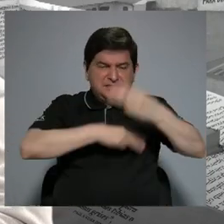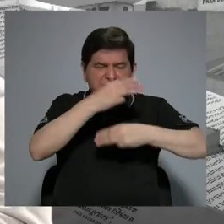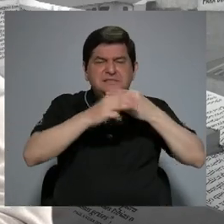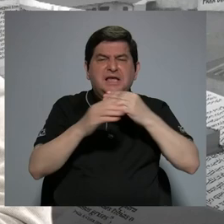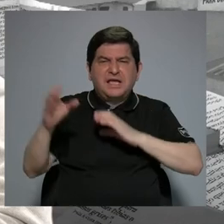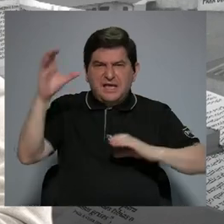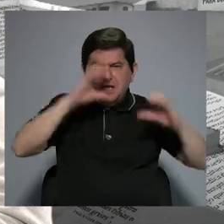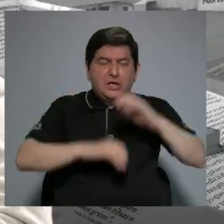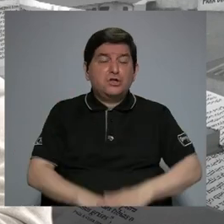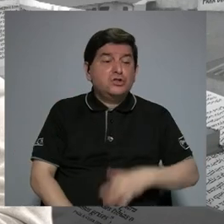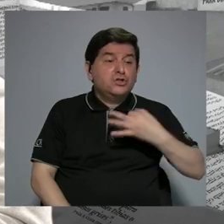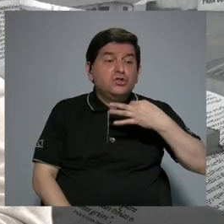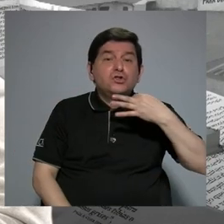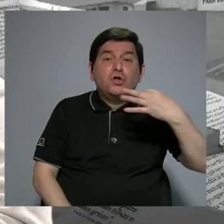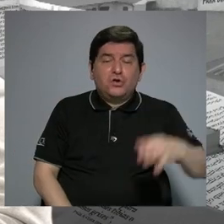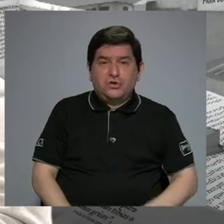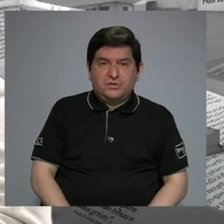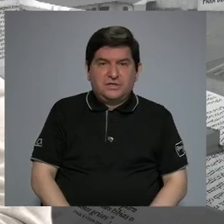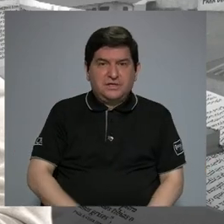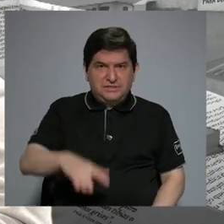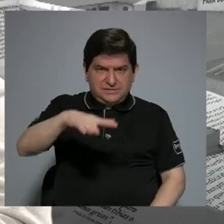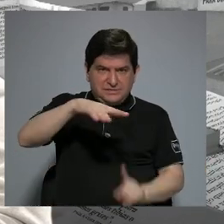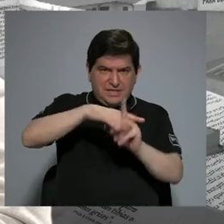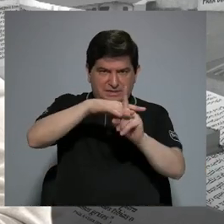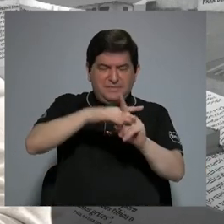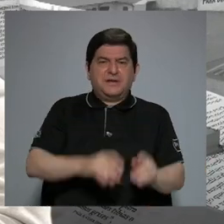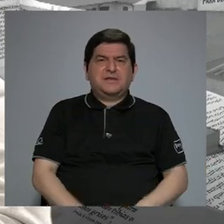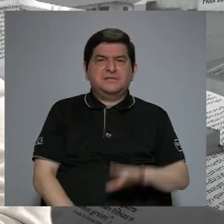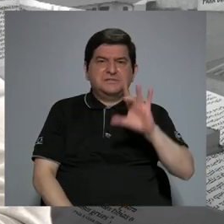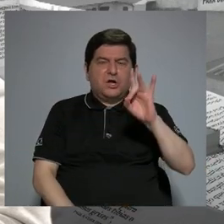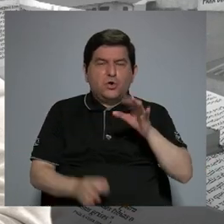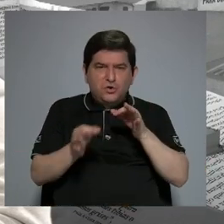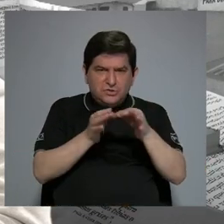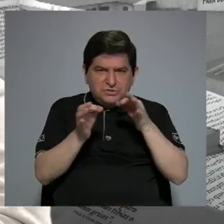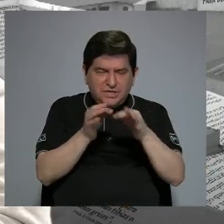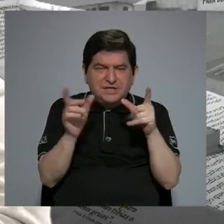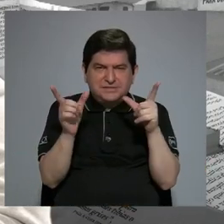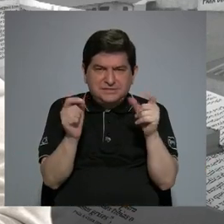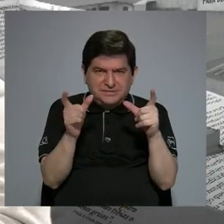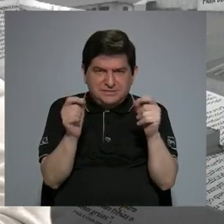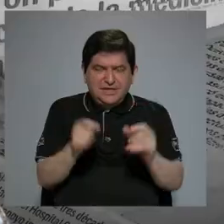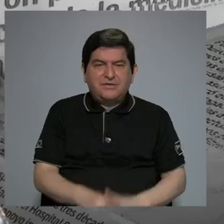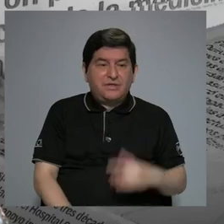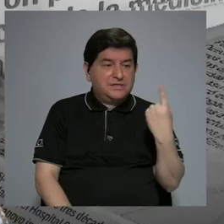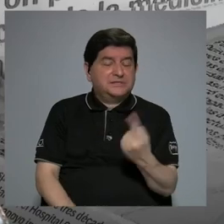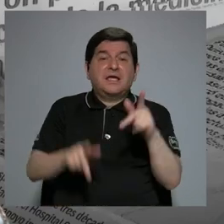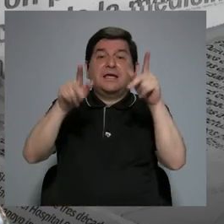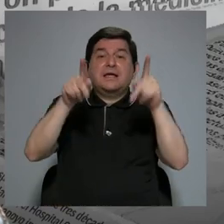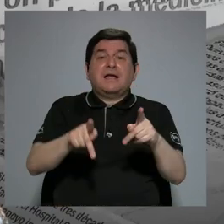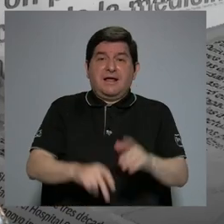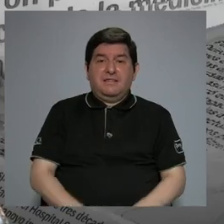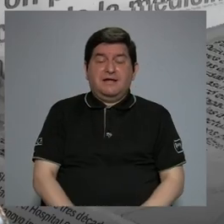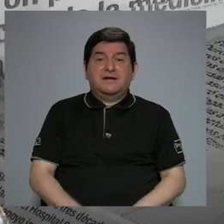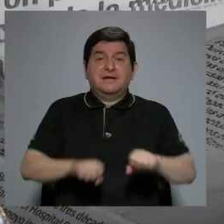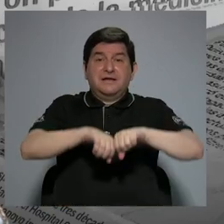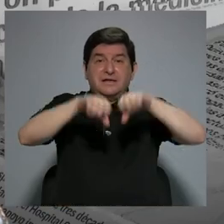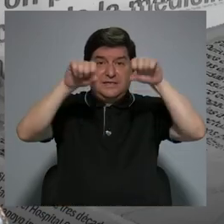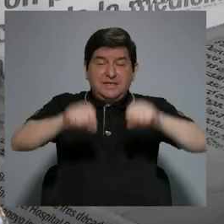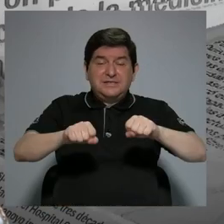científico, todos los días surgen en promedio ocho células cancerosas en cada persona. Y es el